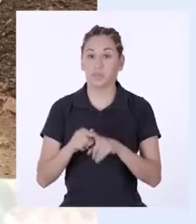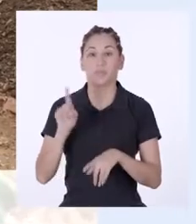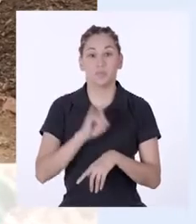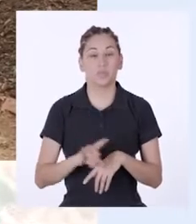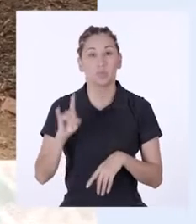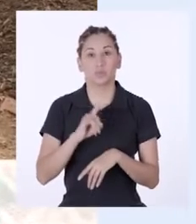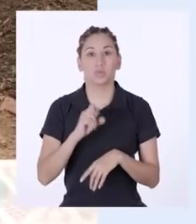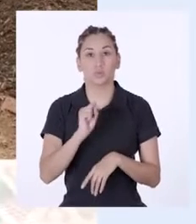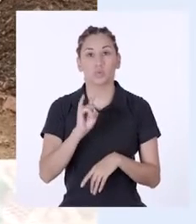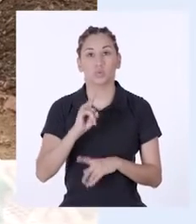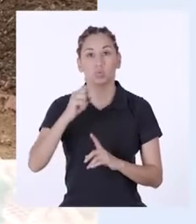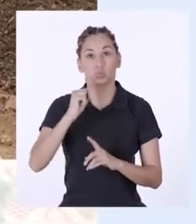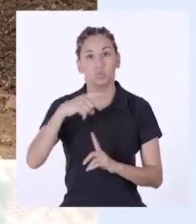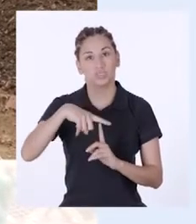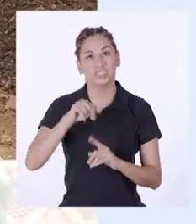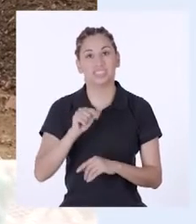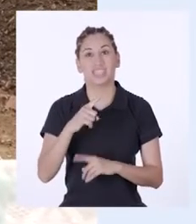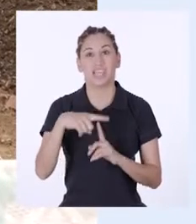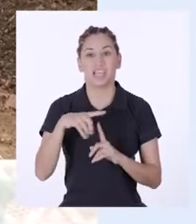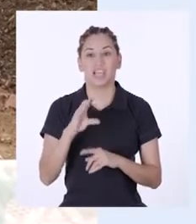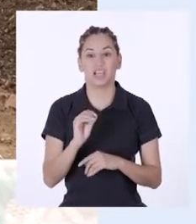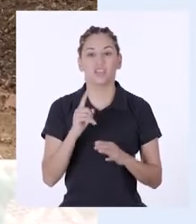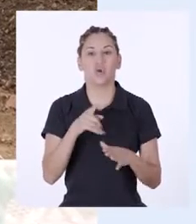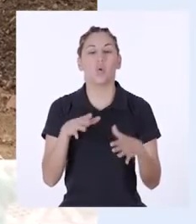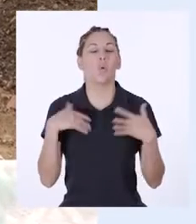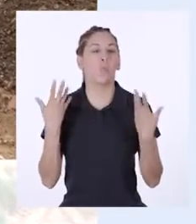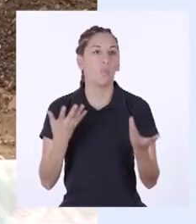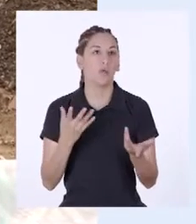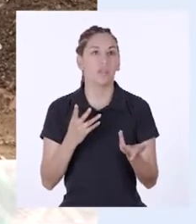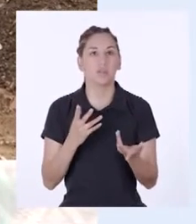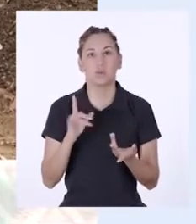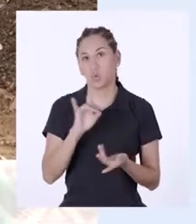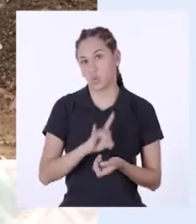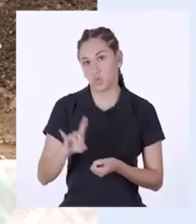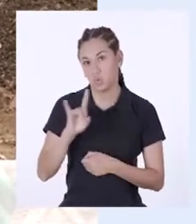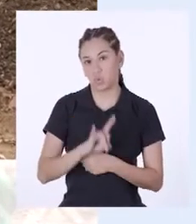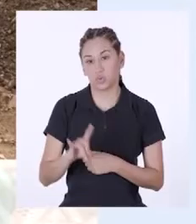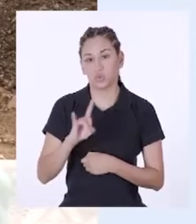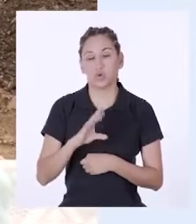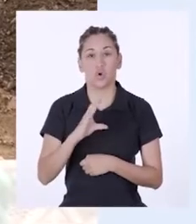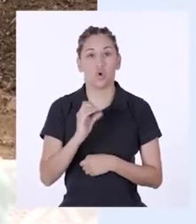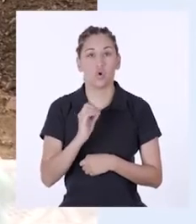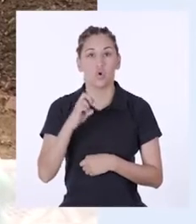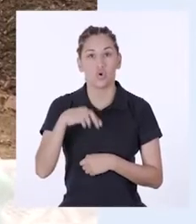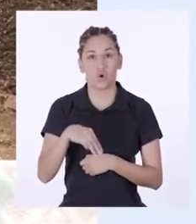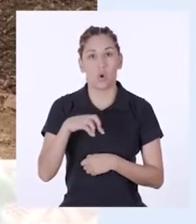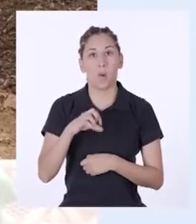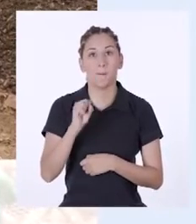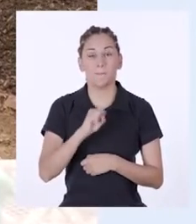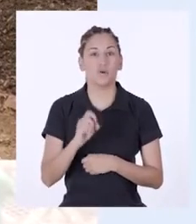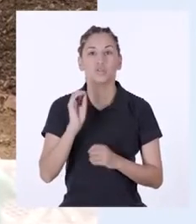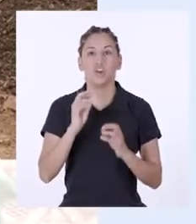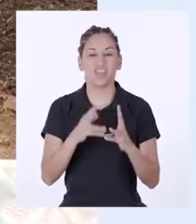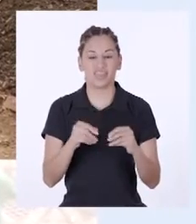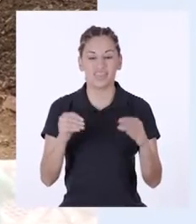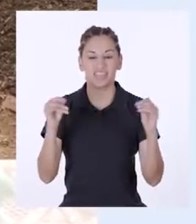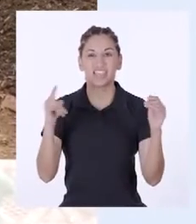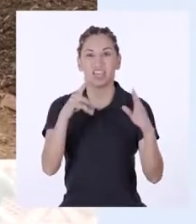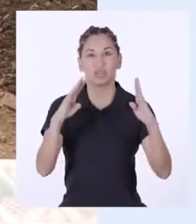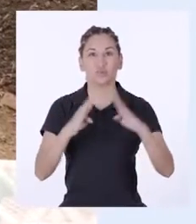que es sustrato. En este caso podemos utilizar el compost o tierra de jardín,